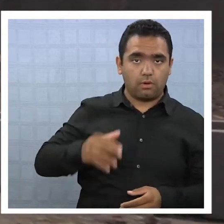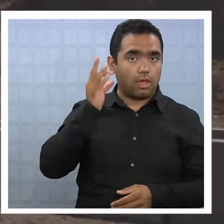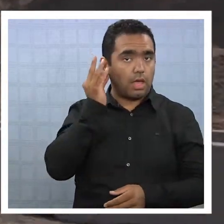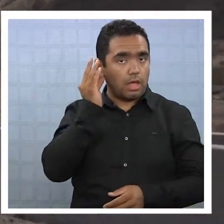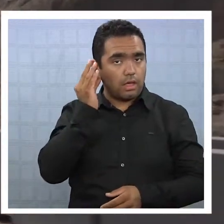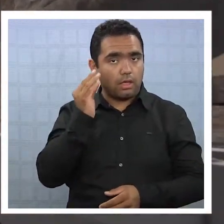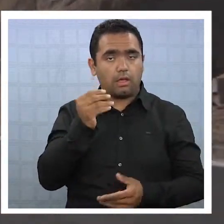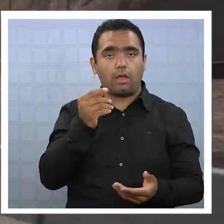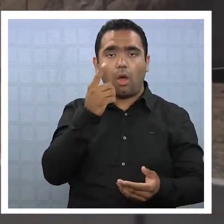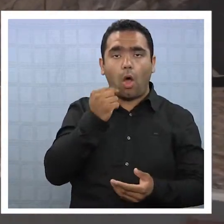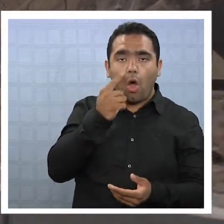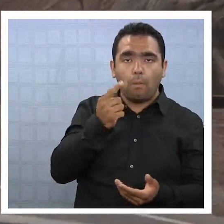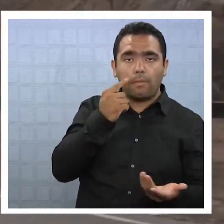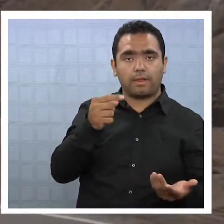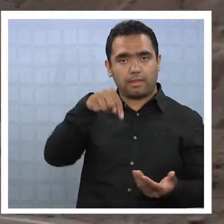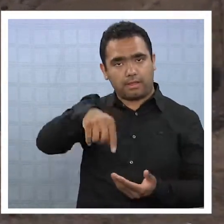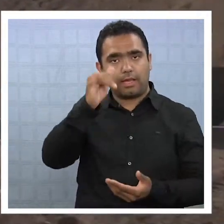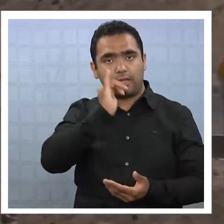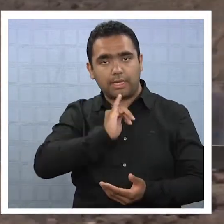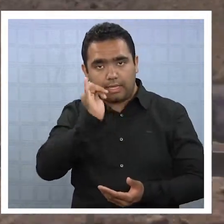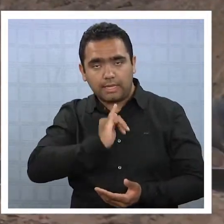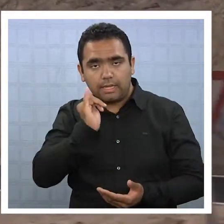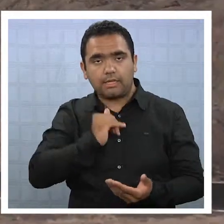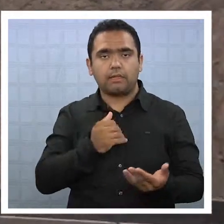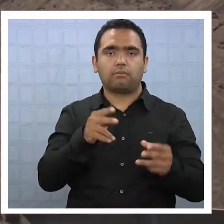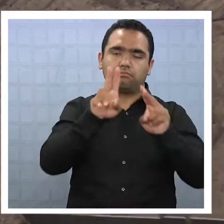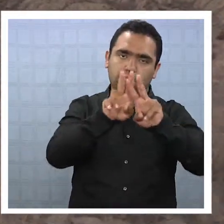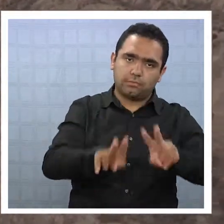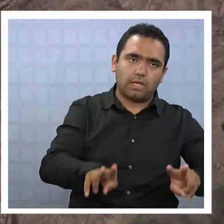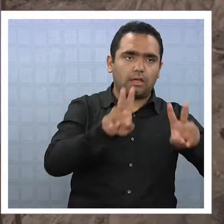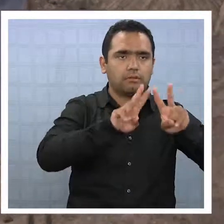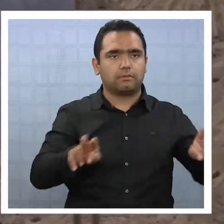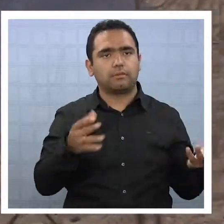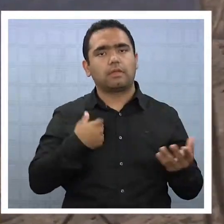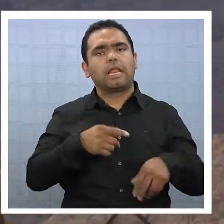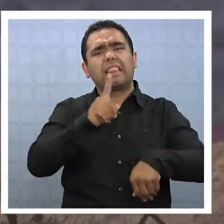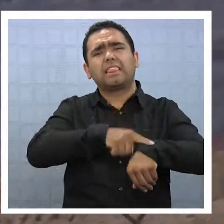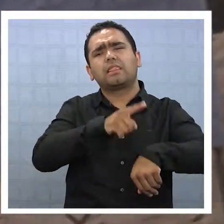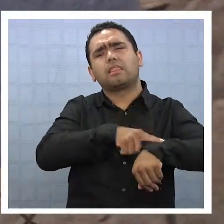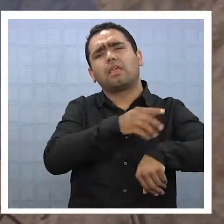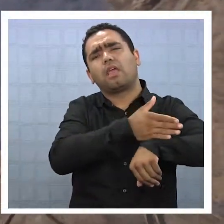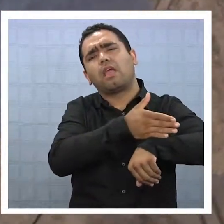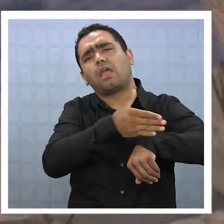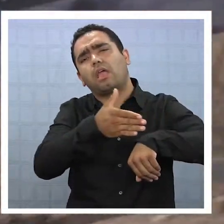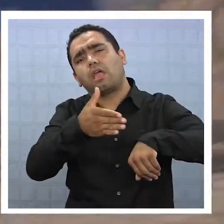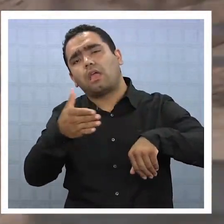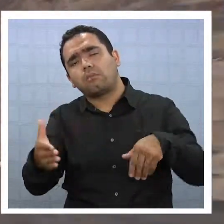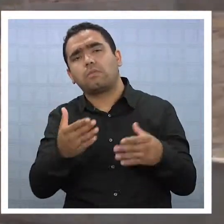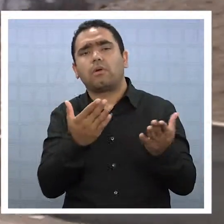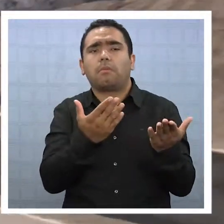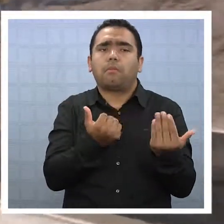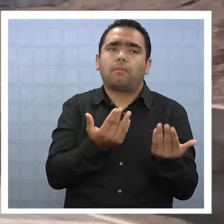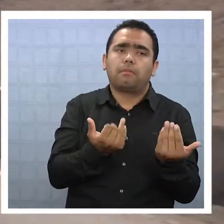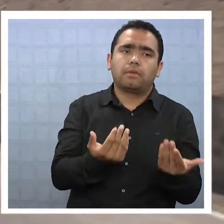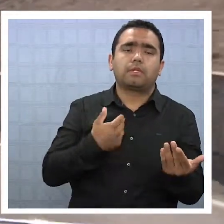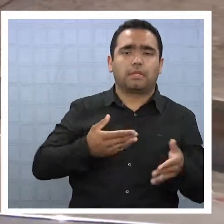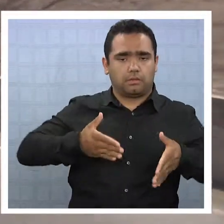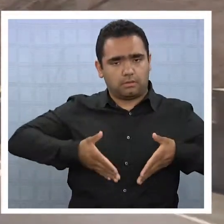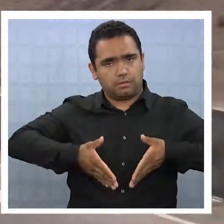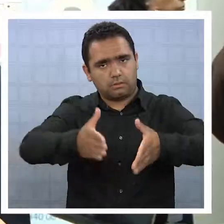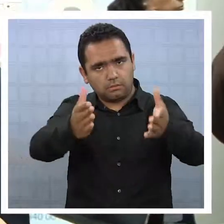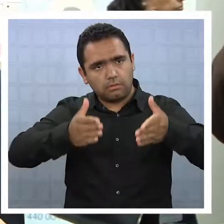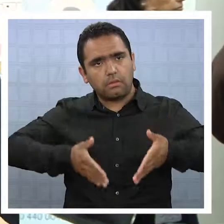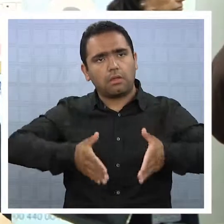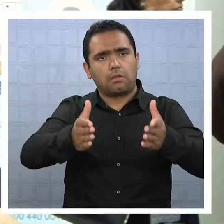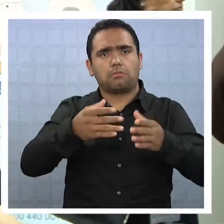bastante. Habrá que esperar un largo tiempo respecto de tener una ruta absolutamente en condiciones.